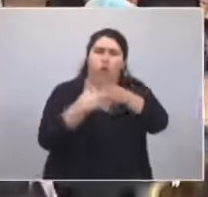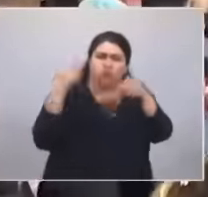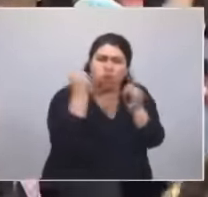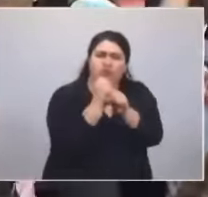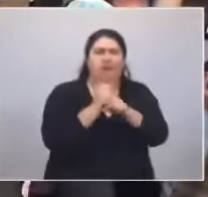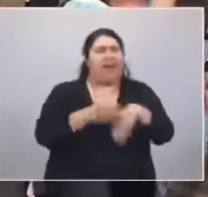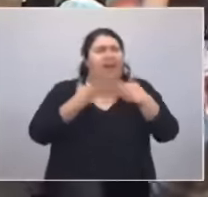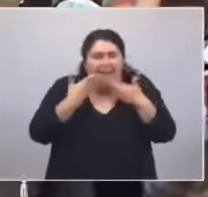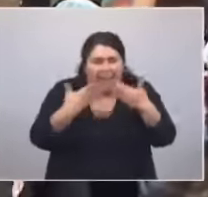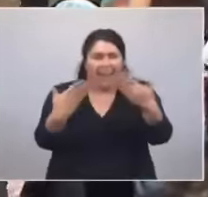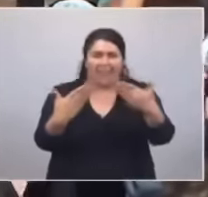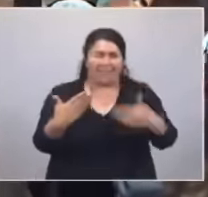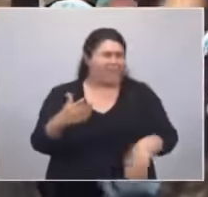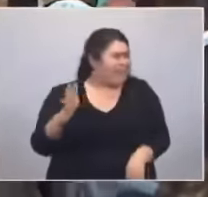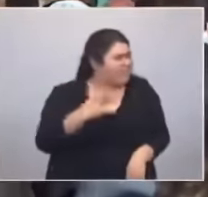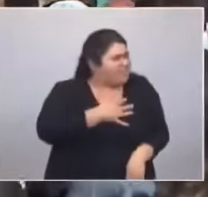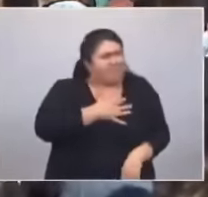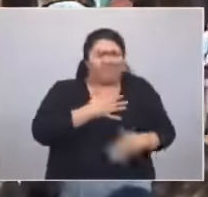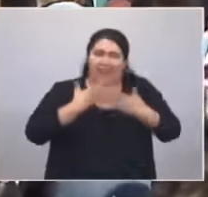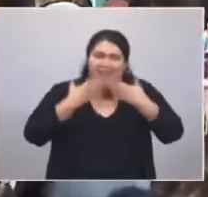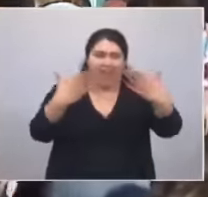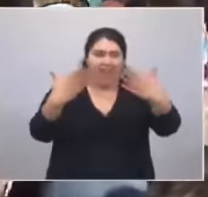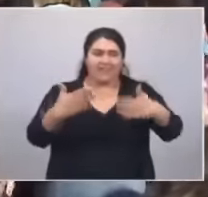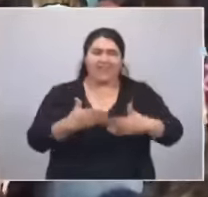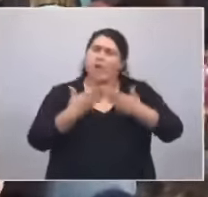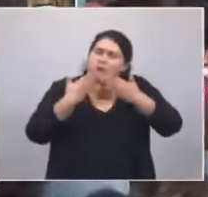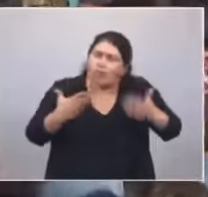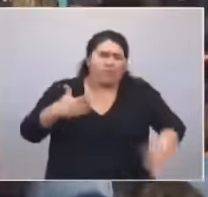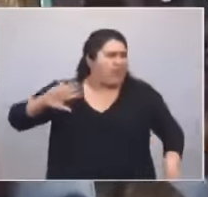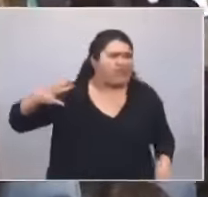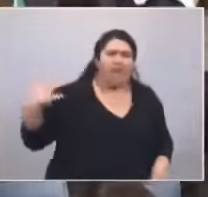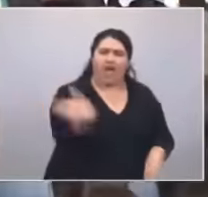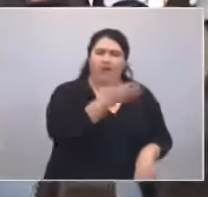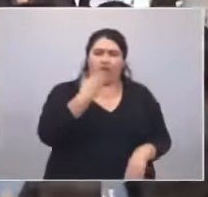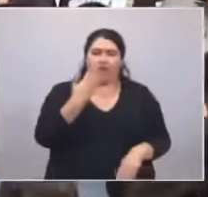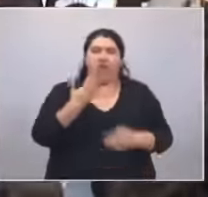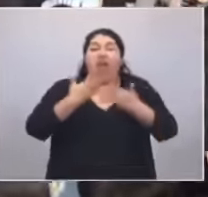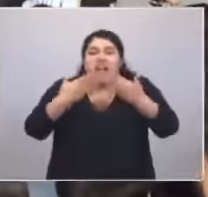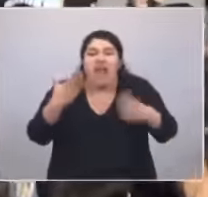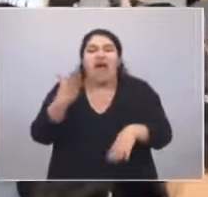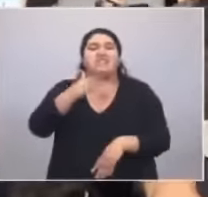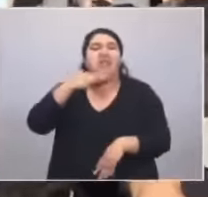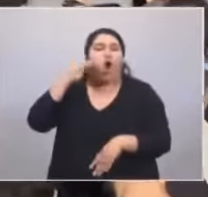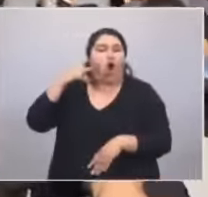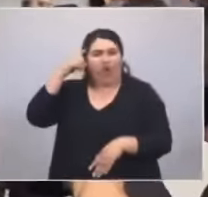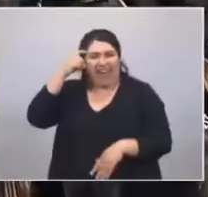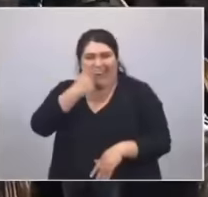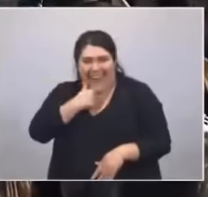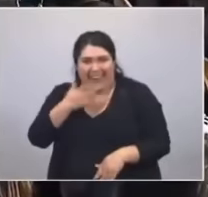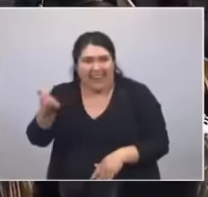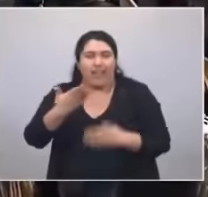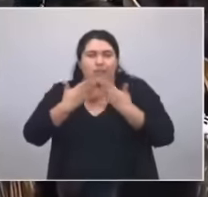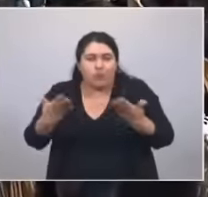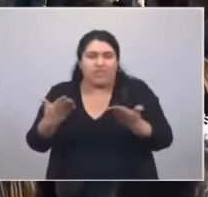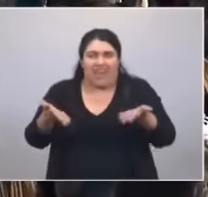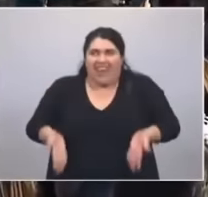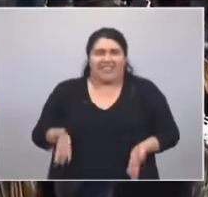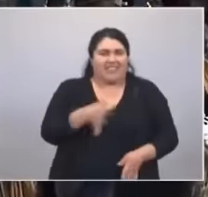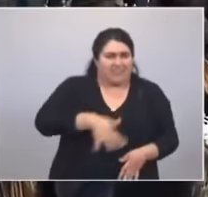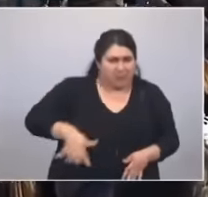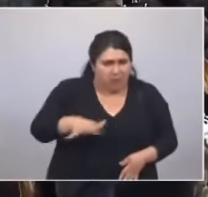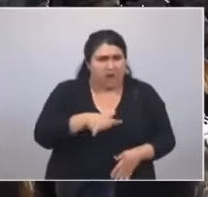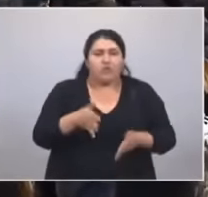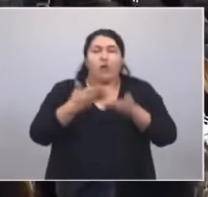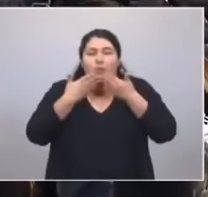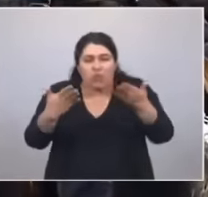Gracias, de todo corazón, muchas gracias, gracias Jorge por abrirnos tu casa, gracias